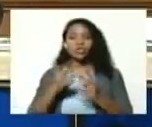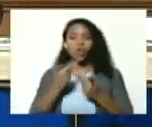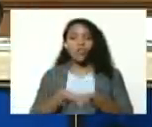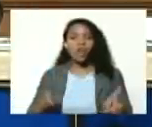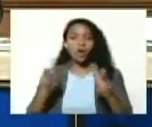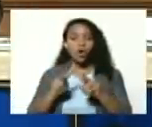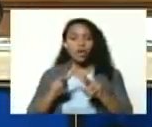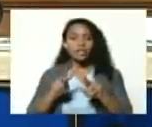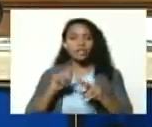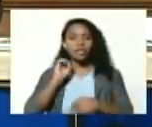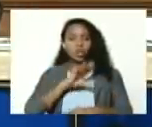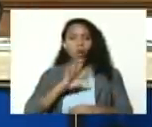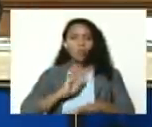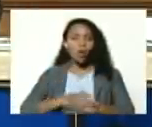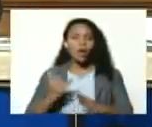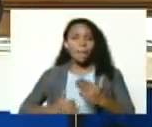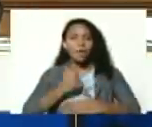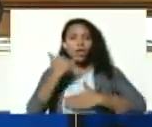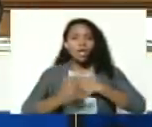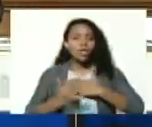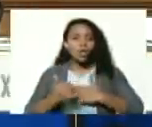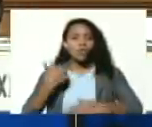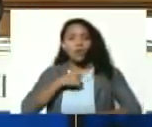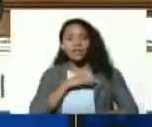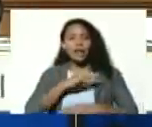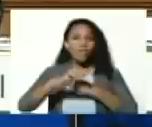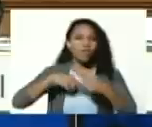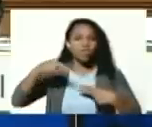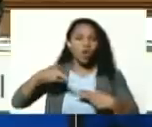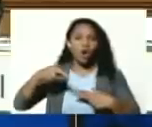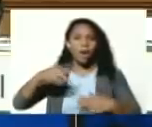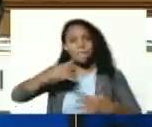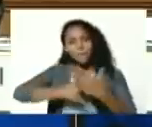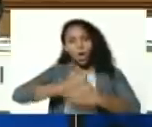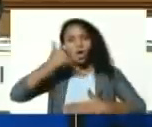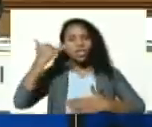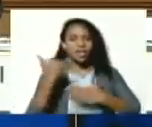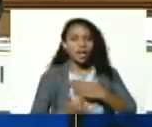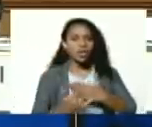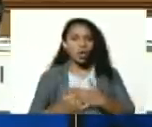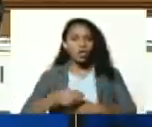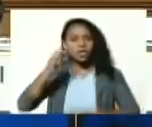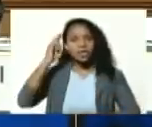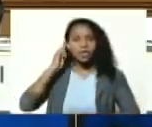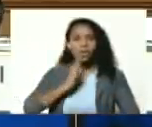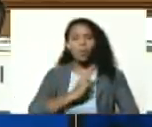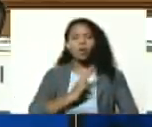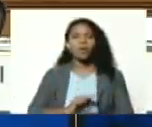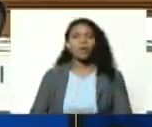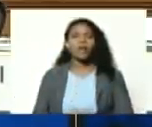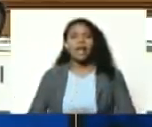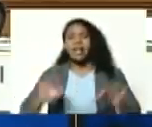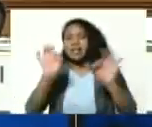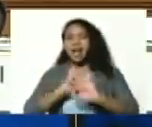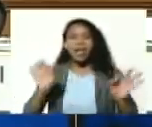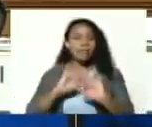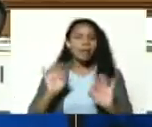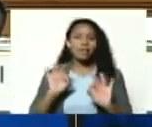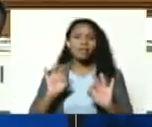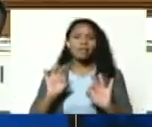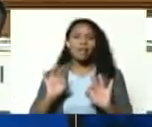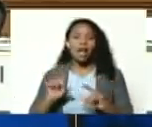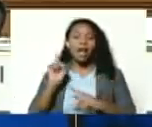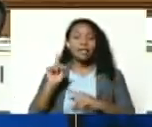históricos porque el proyecto de nuestra revolución es el proyecto de Simón Bolívar nada más y nada menos